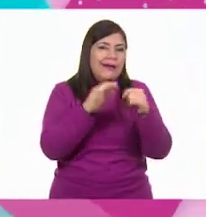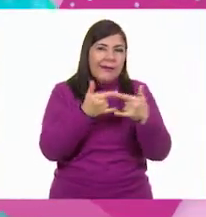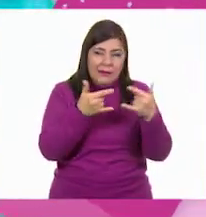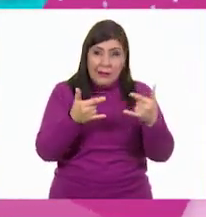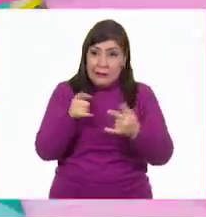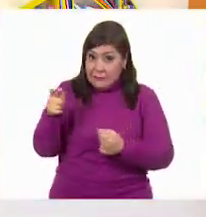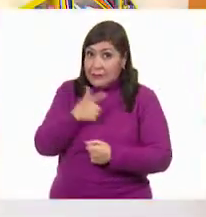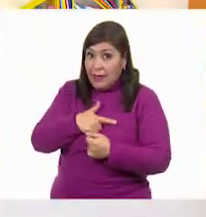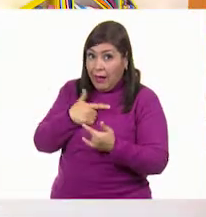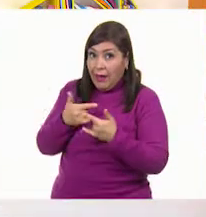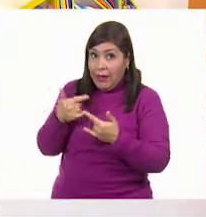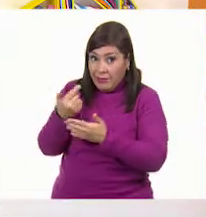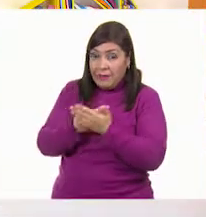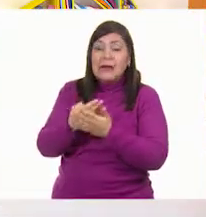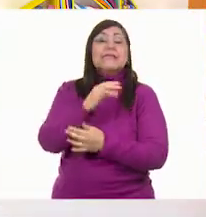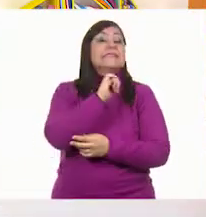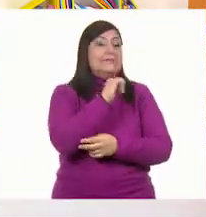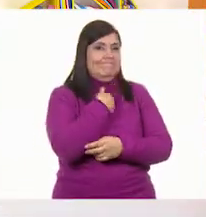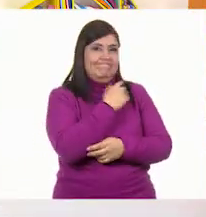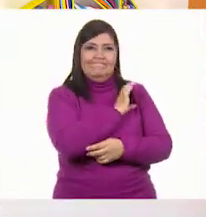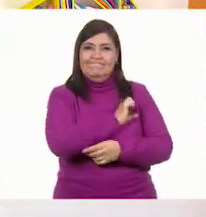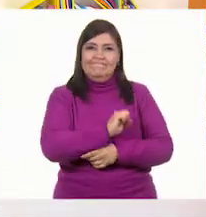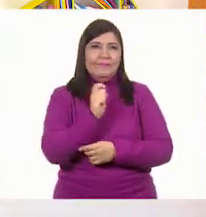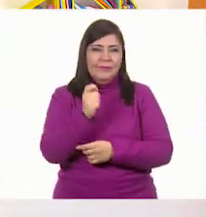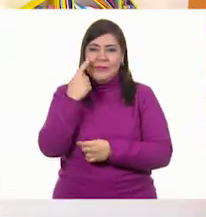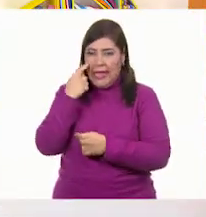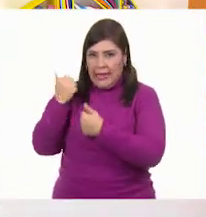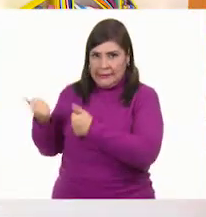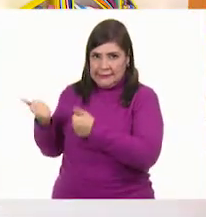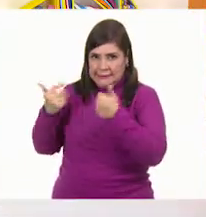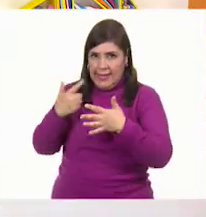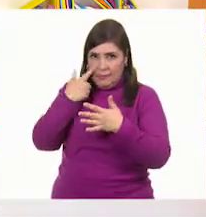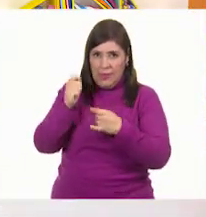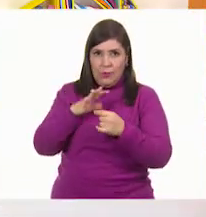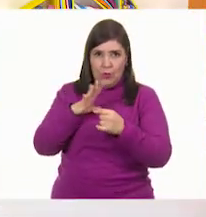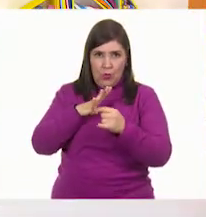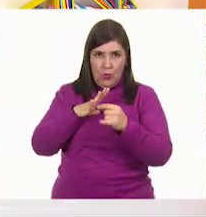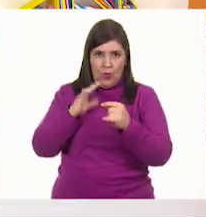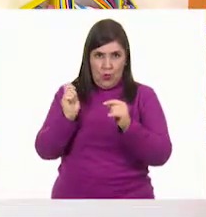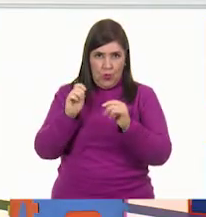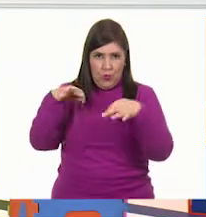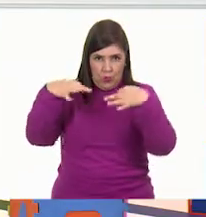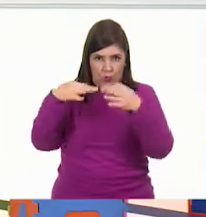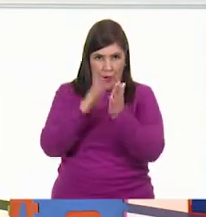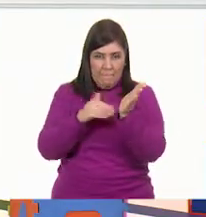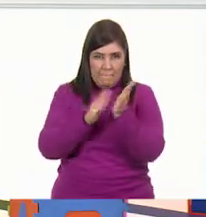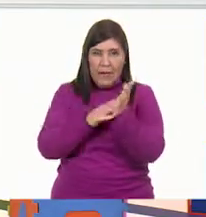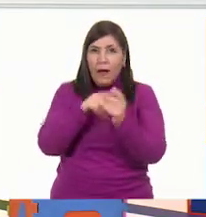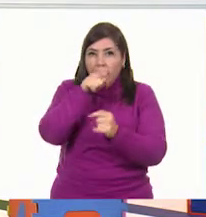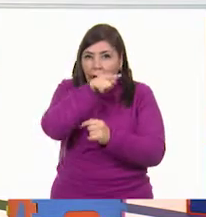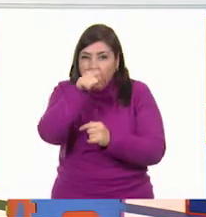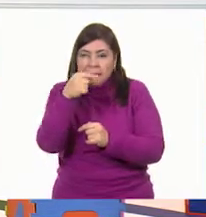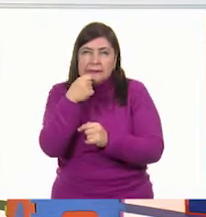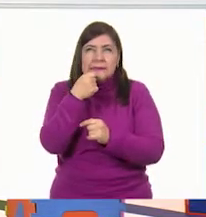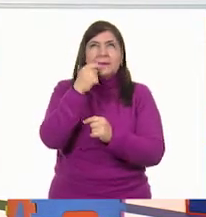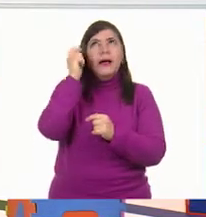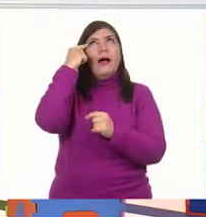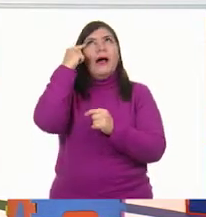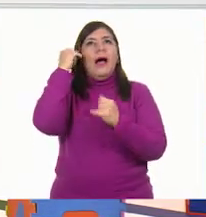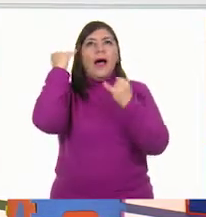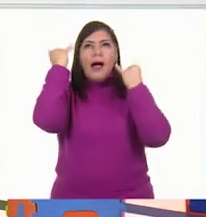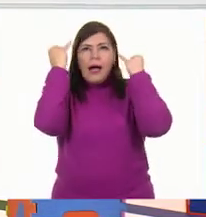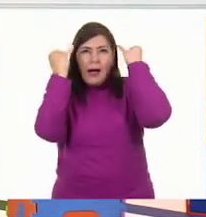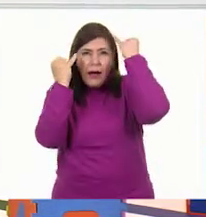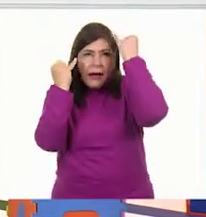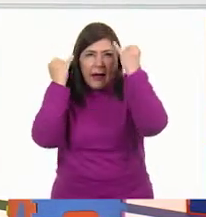Justamente traemos una hojita para que tú... Niña, niño, vete imaginando qué puedes